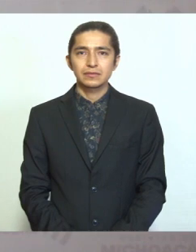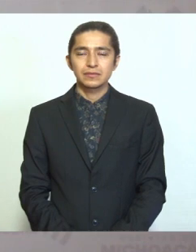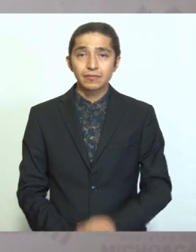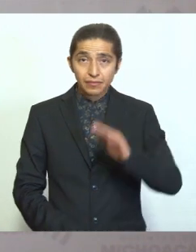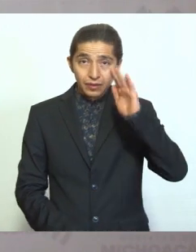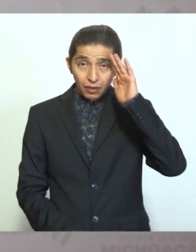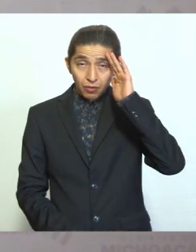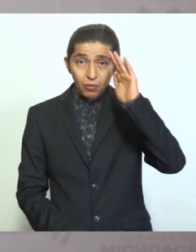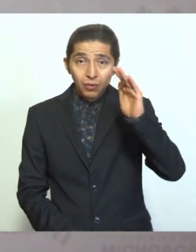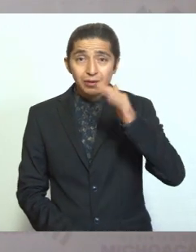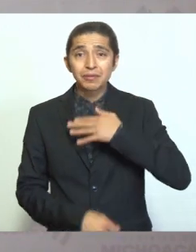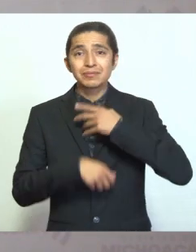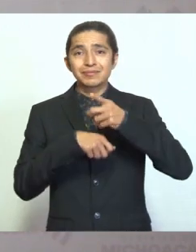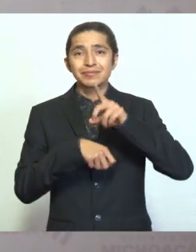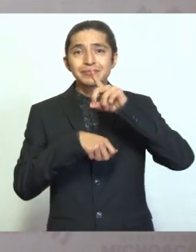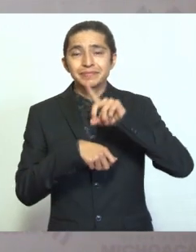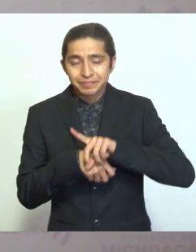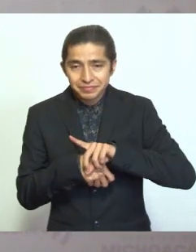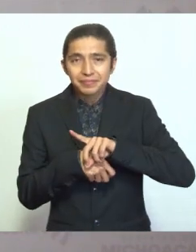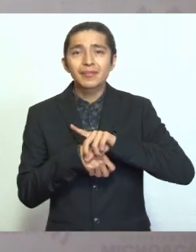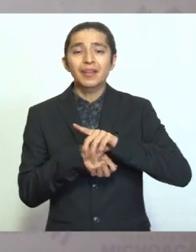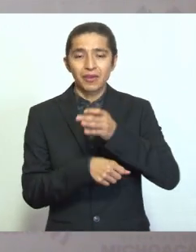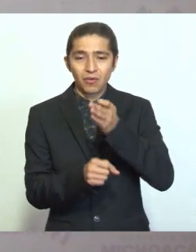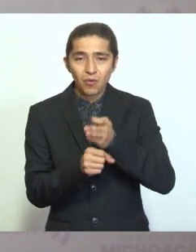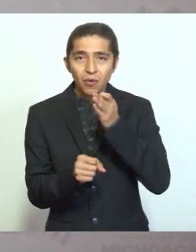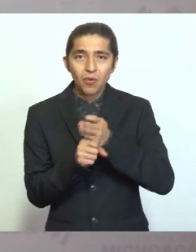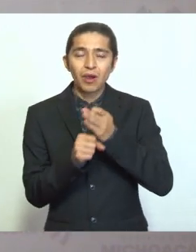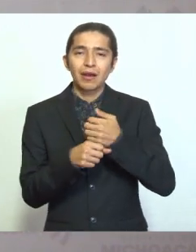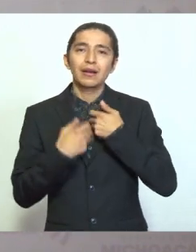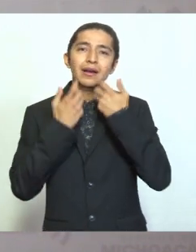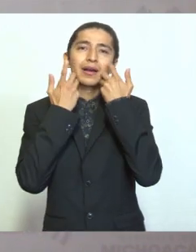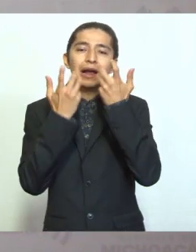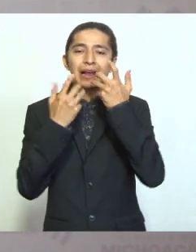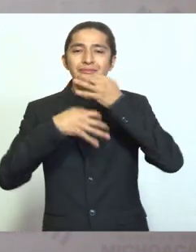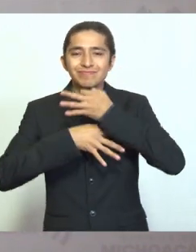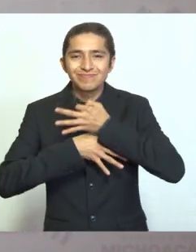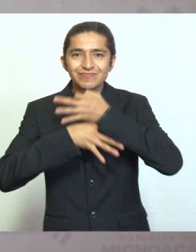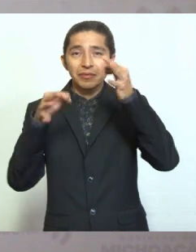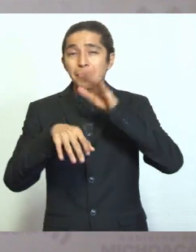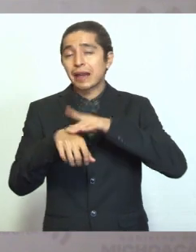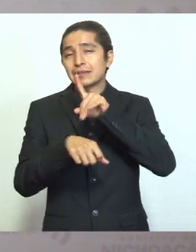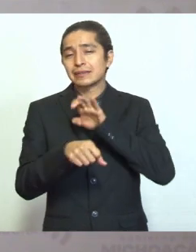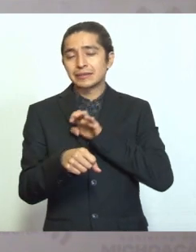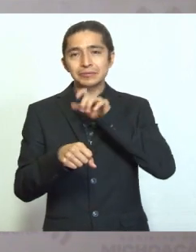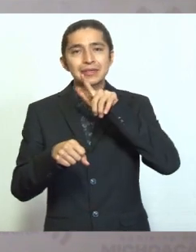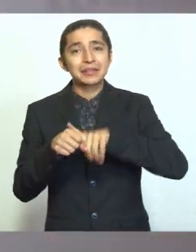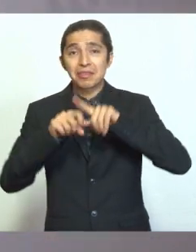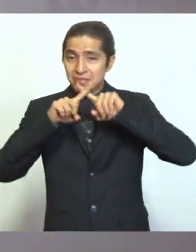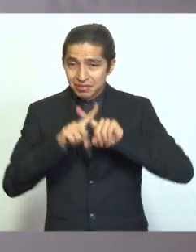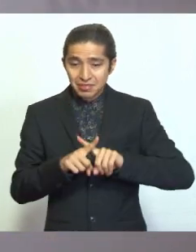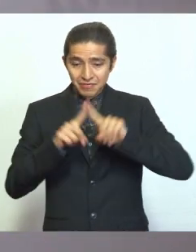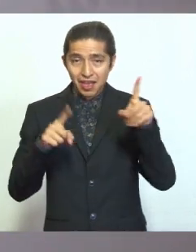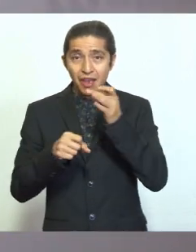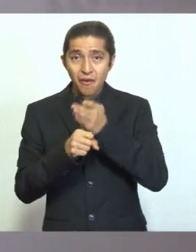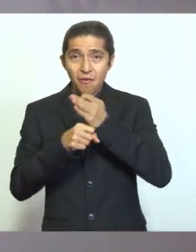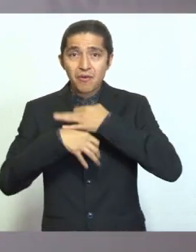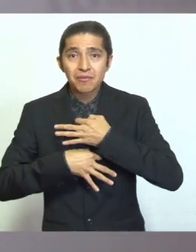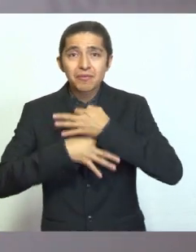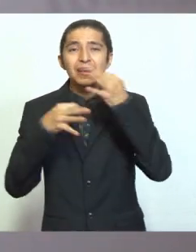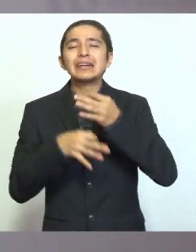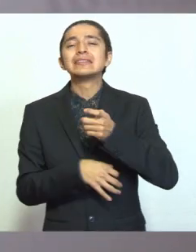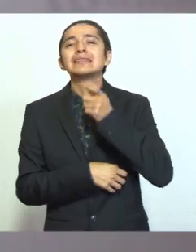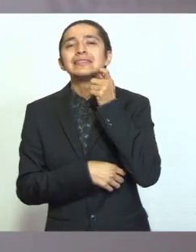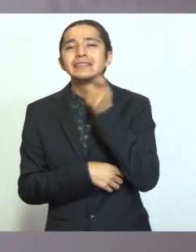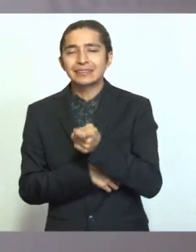Hola, muy buenos días. Hoy quiero darles un mensaje especial, distinto, que nos devuelva un